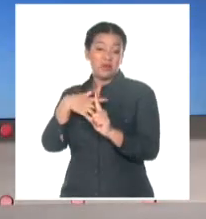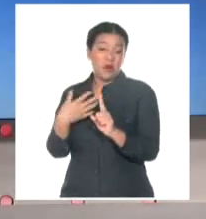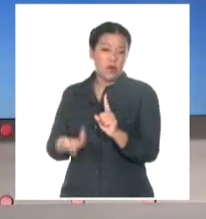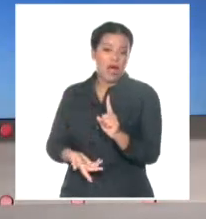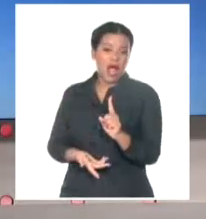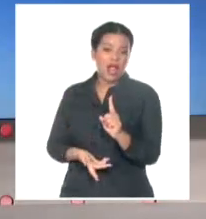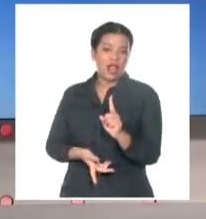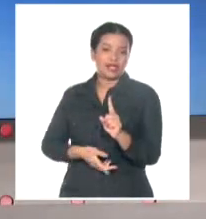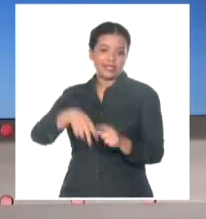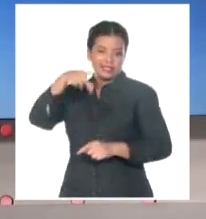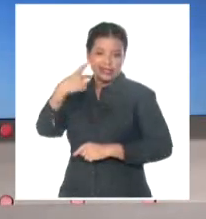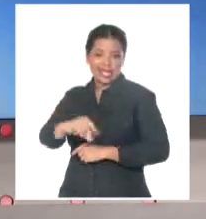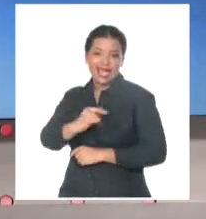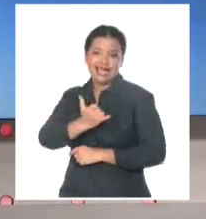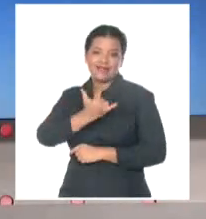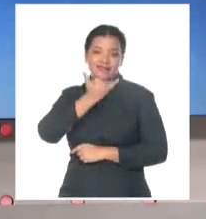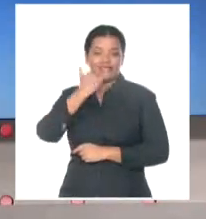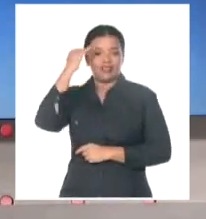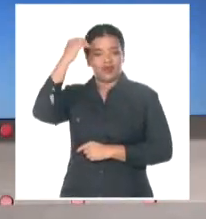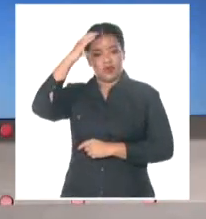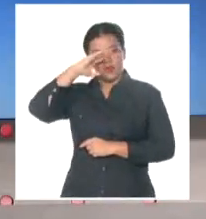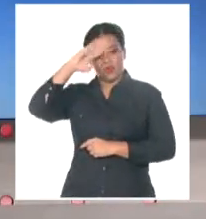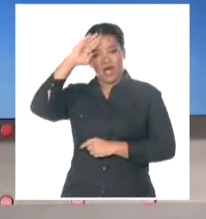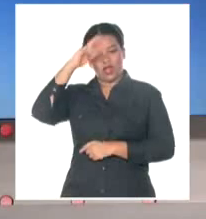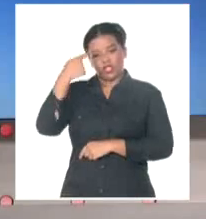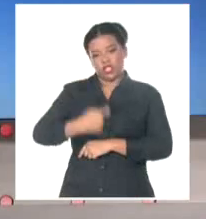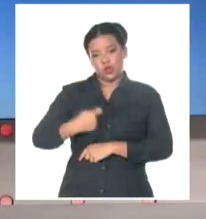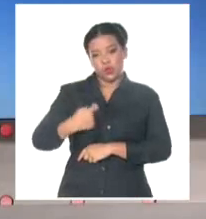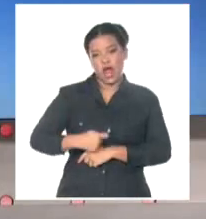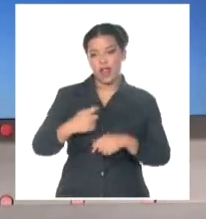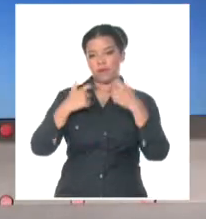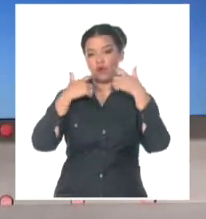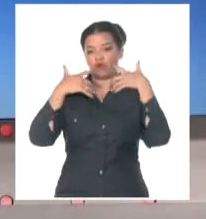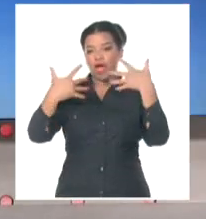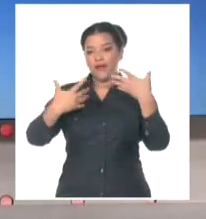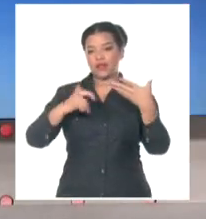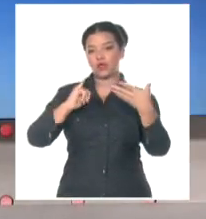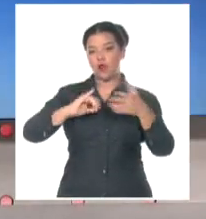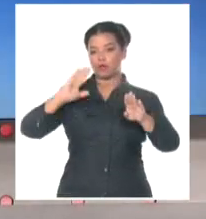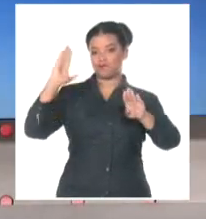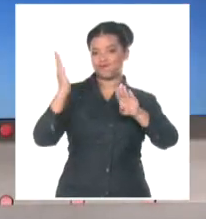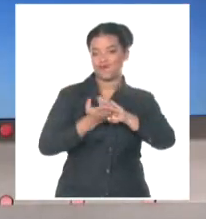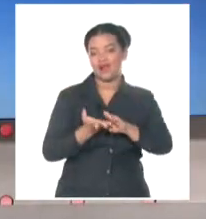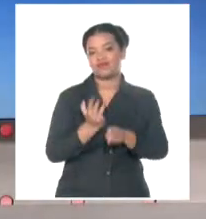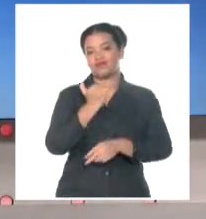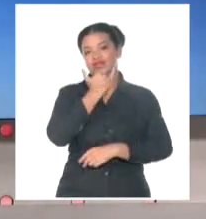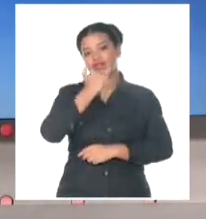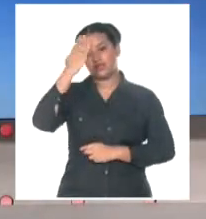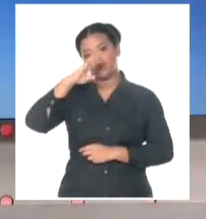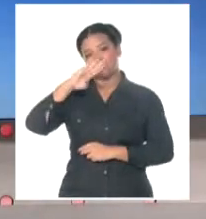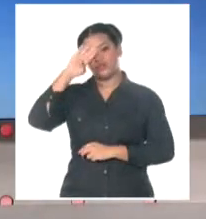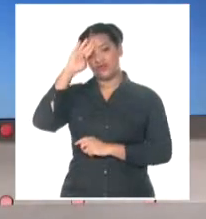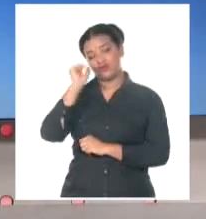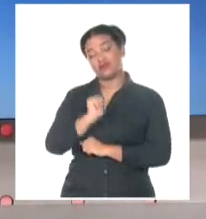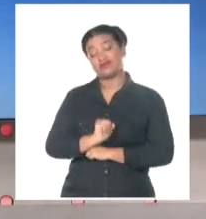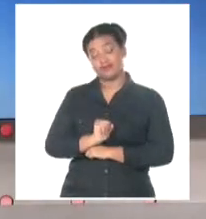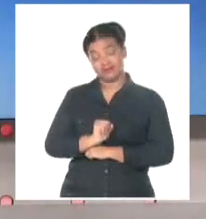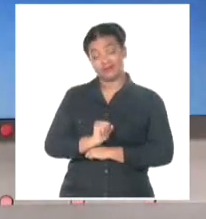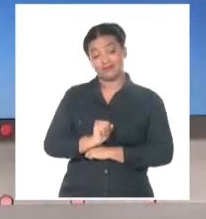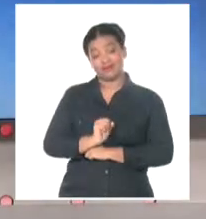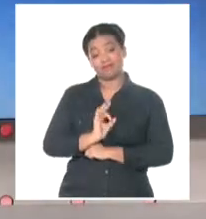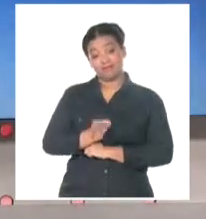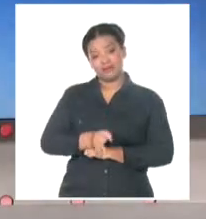condena al Estado cubano. Condenarlo en un tribunal importante, de alto prestigio internacional. Y con esa sentencia condenatoria,